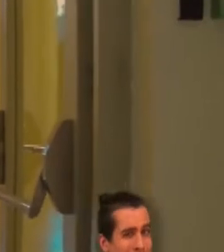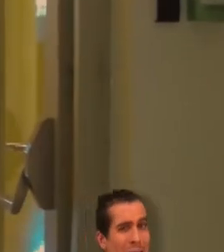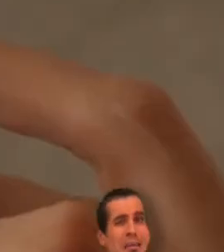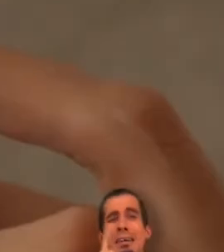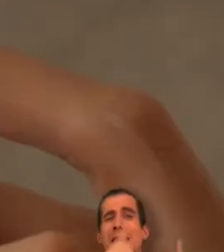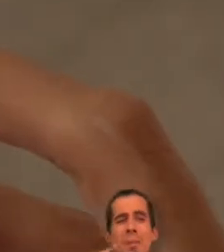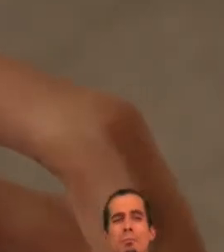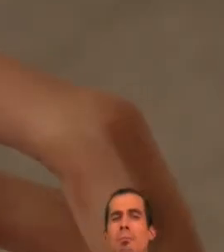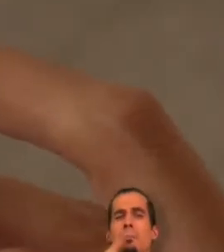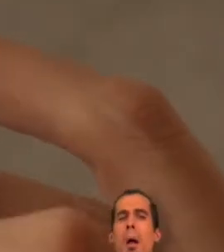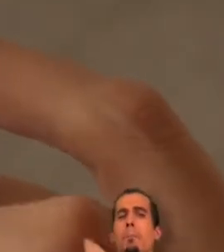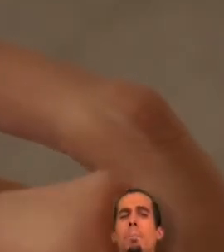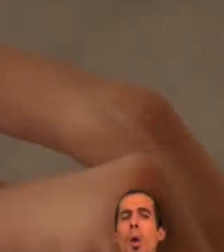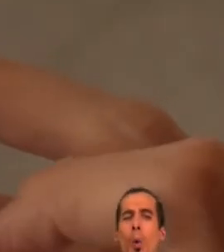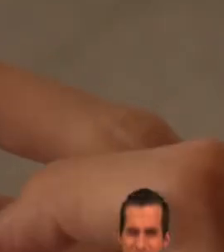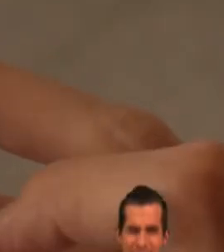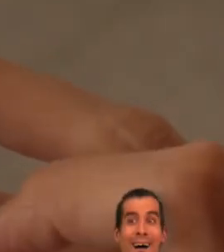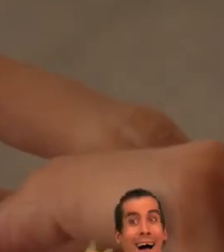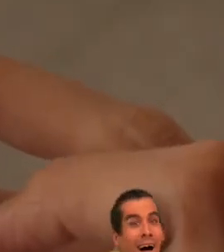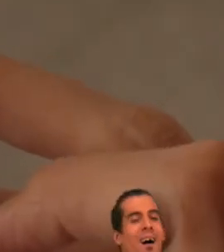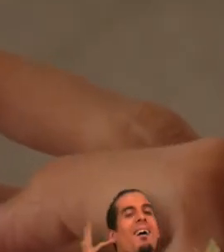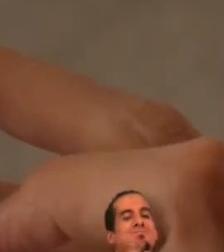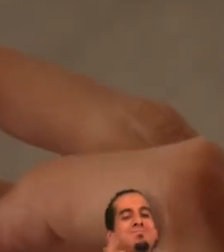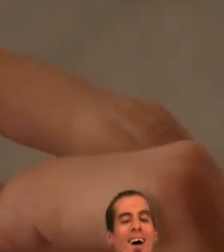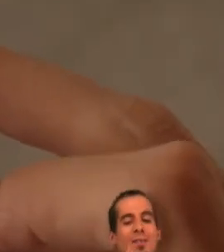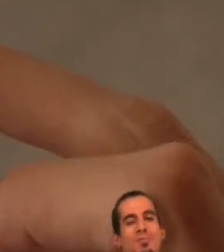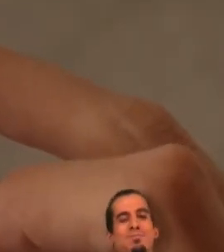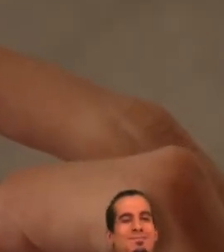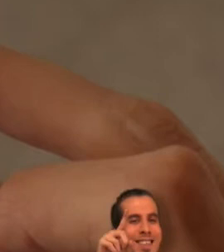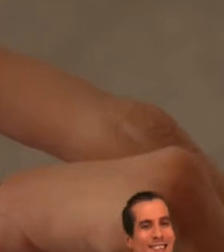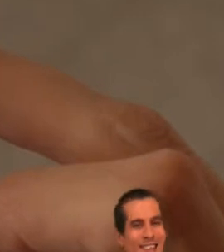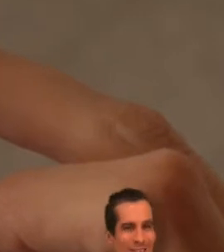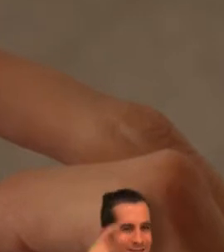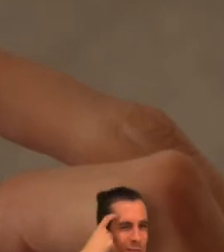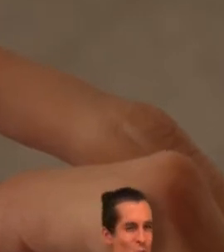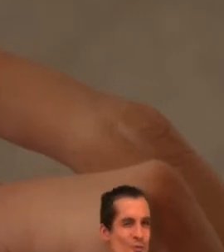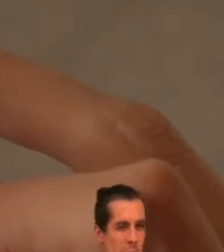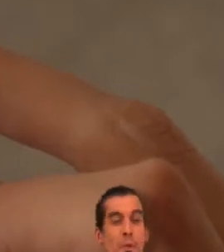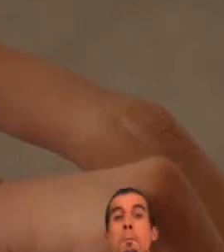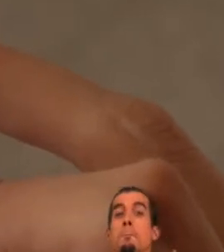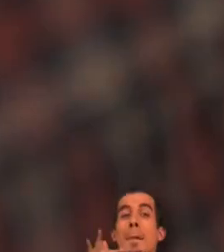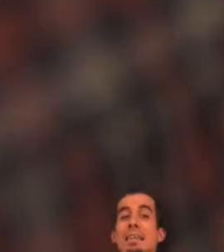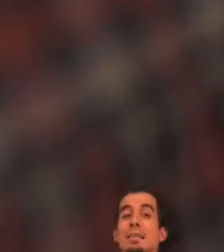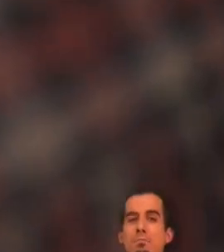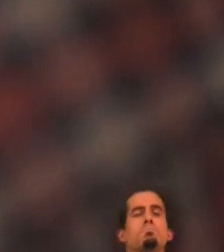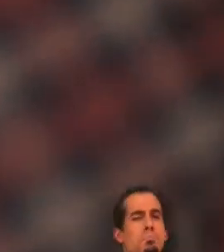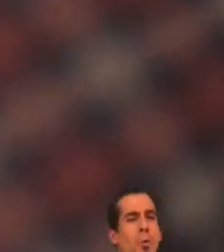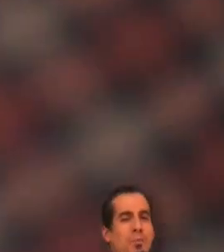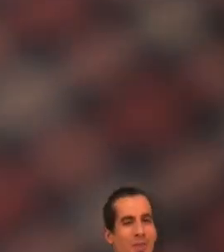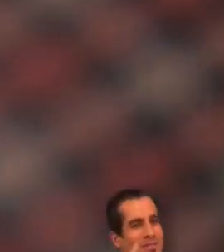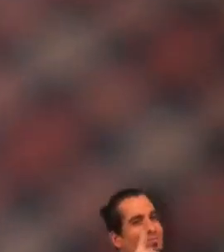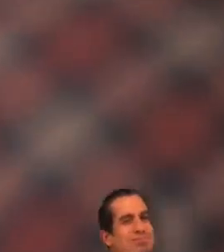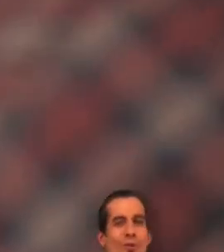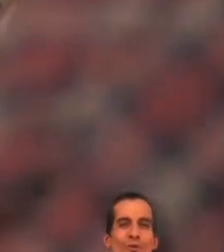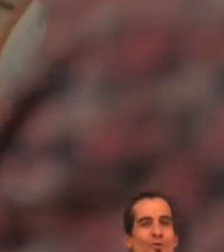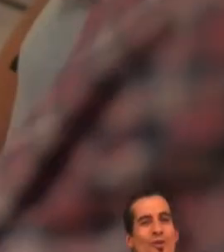artistas y sus herramientas si respondes correctamente preguntas asociadas a distintos puntos de la exposición además en todo